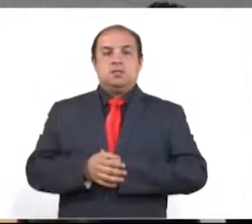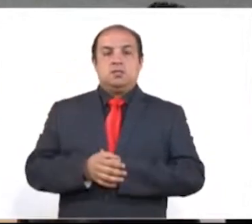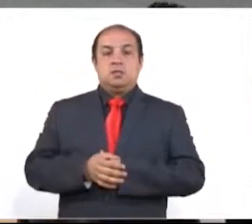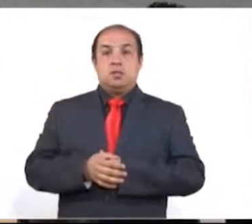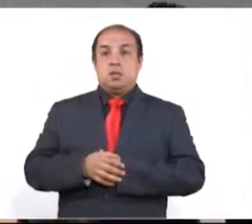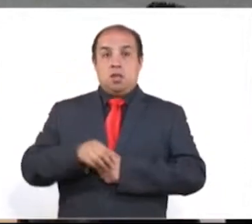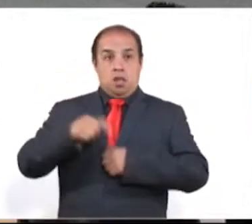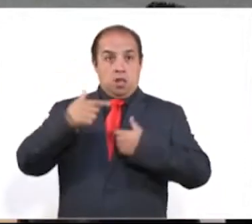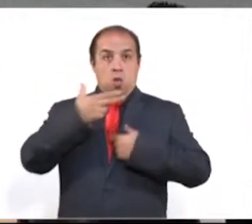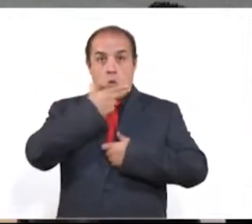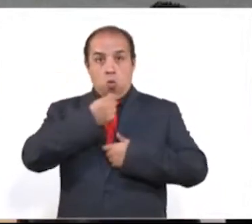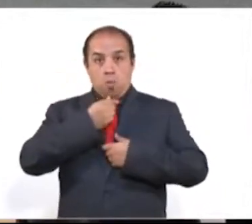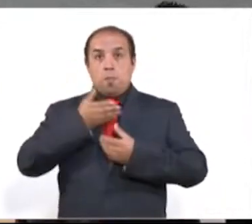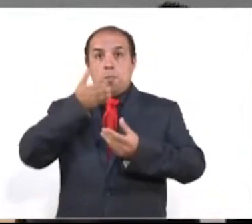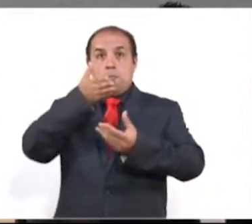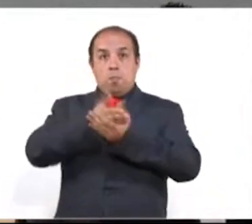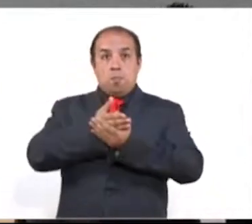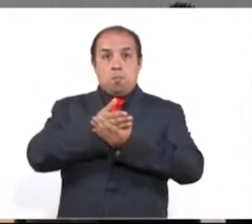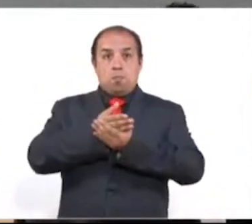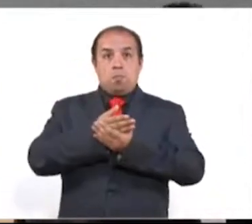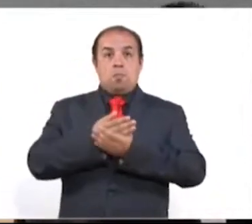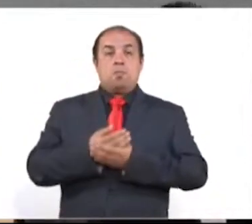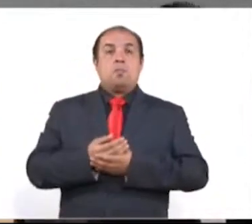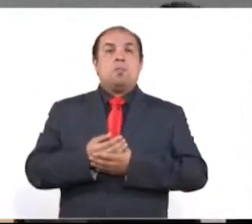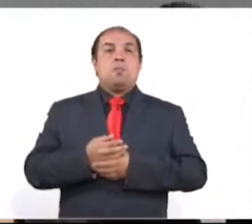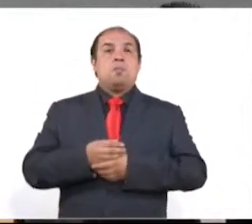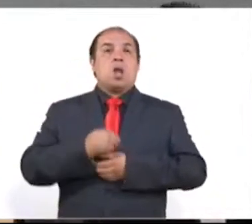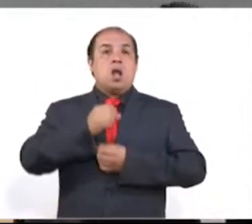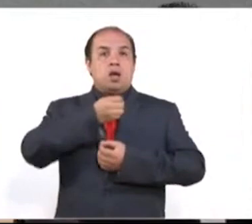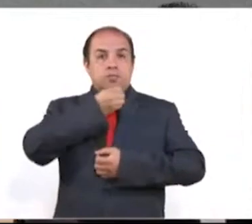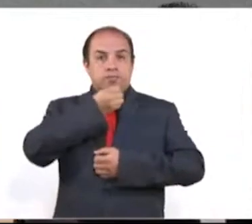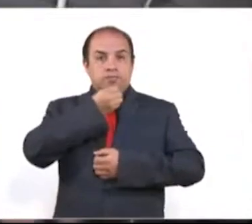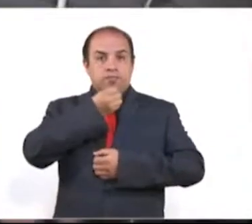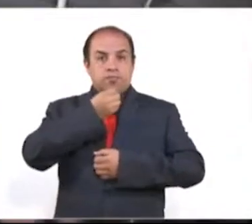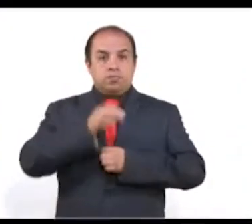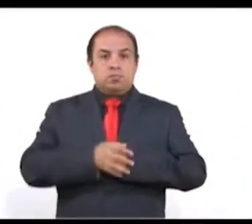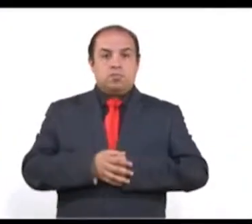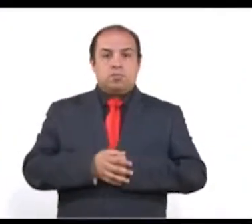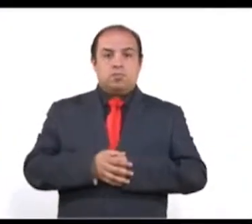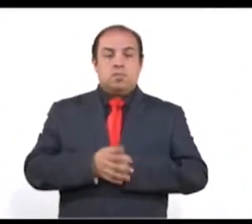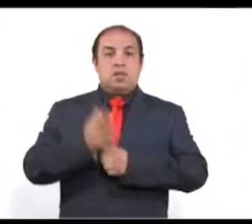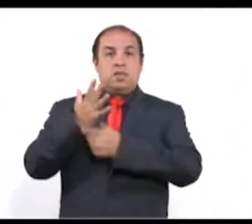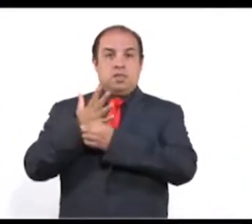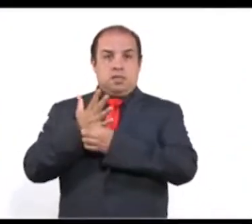a mi departamento. Ella solita se fue.